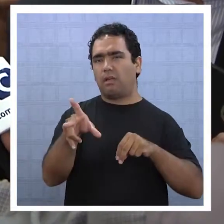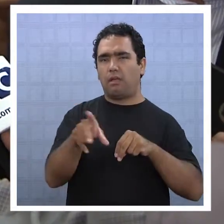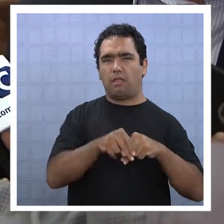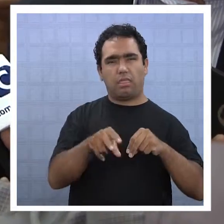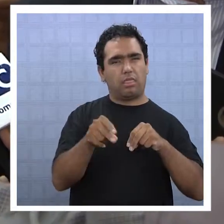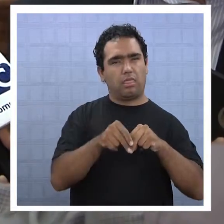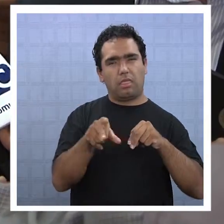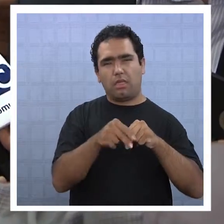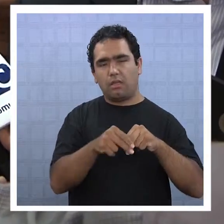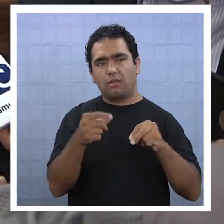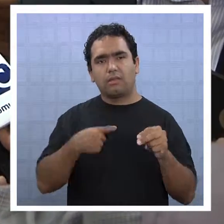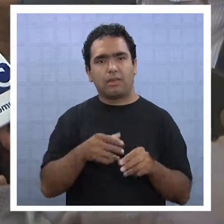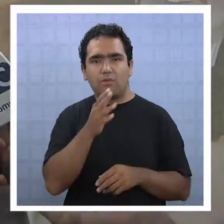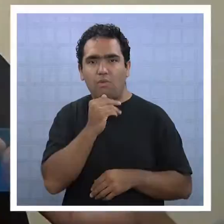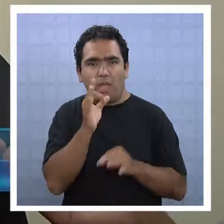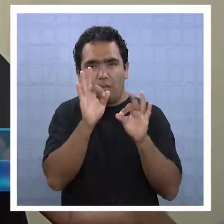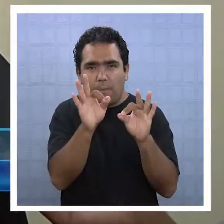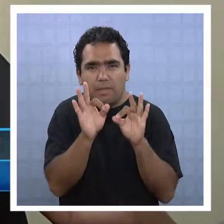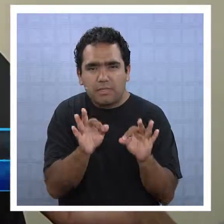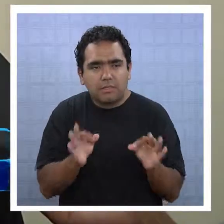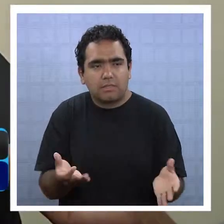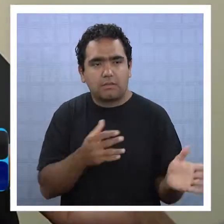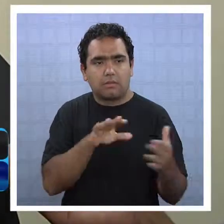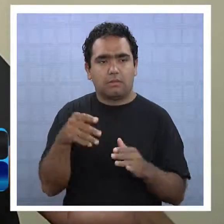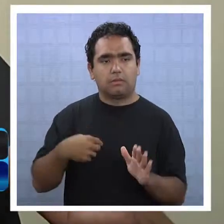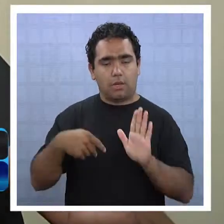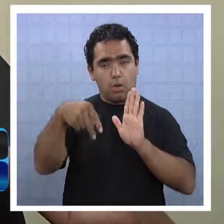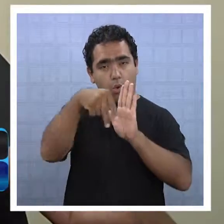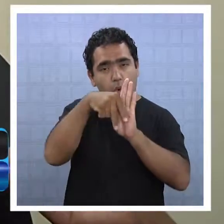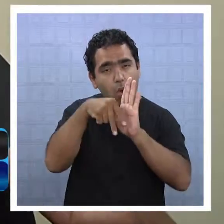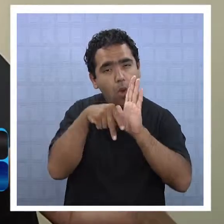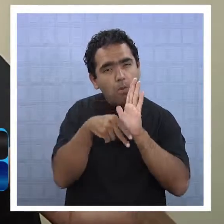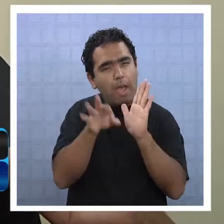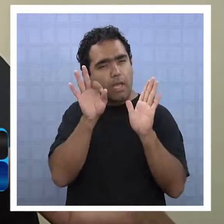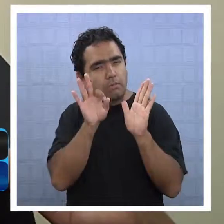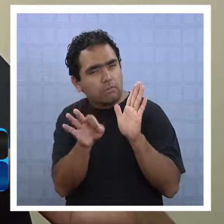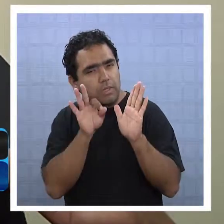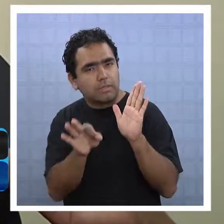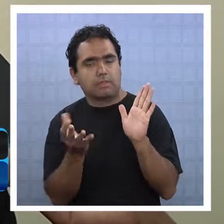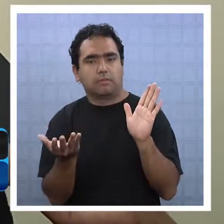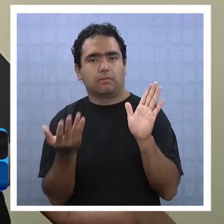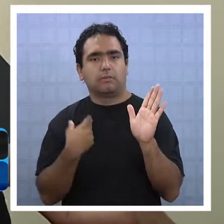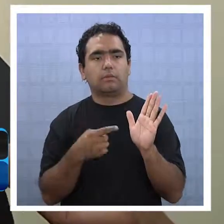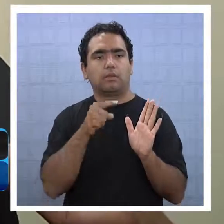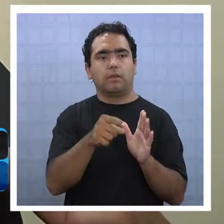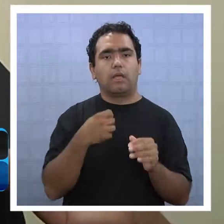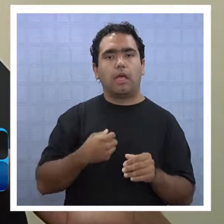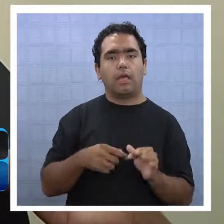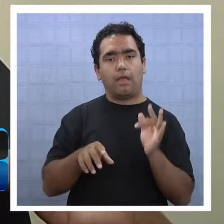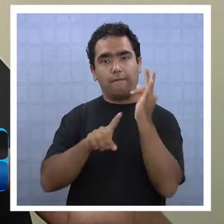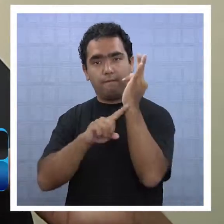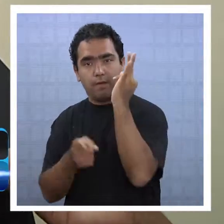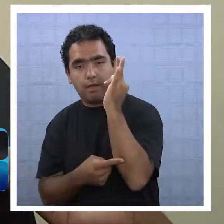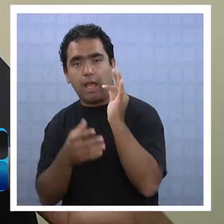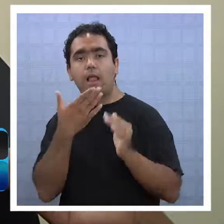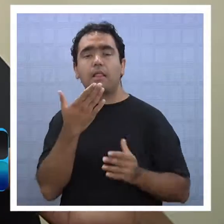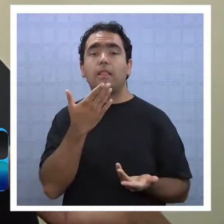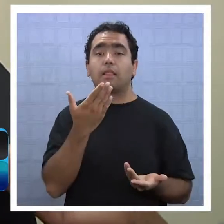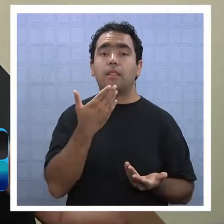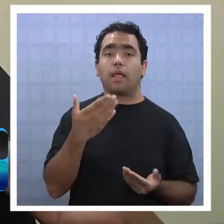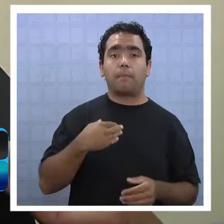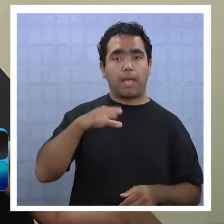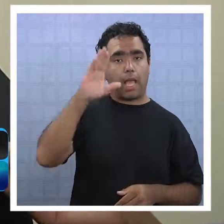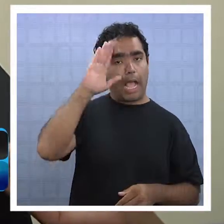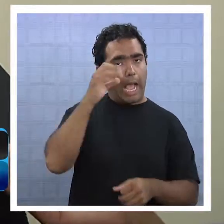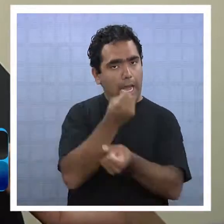no era DOC, que no era específica. Una norma mucho más específica a los fiscales, a carabineros para poder